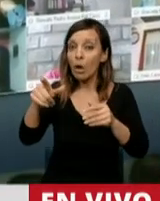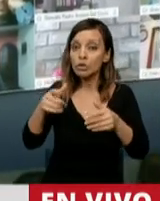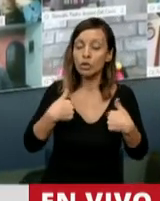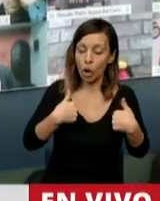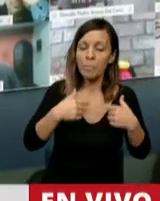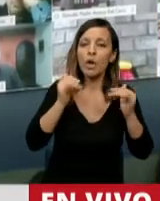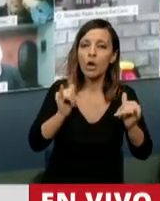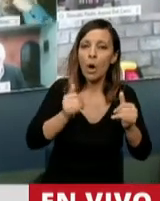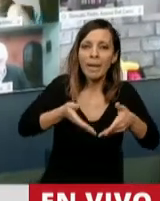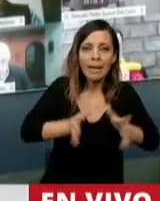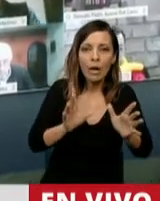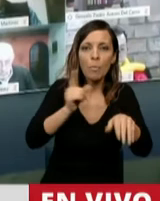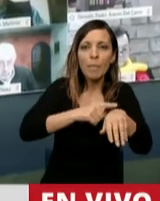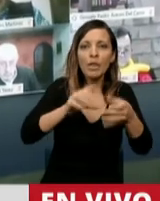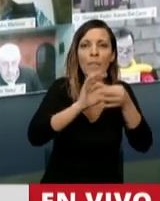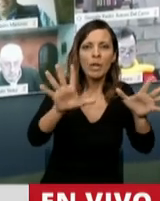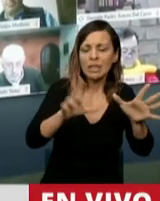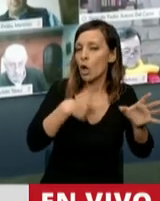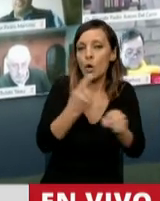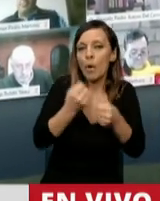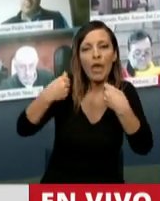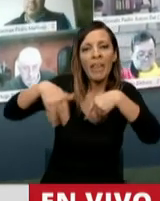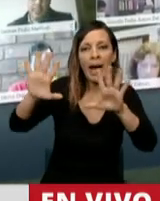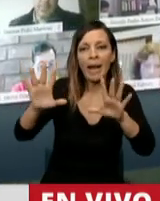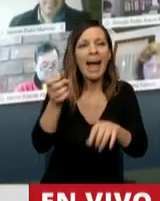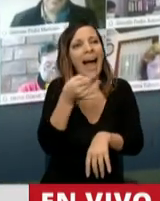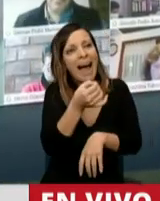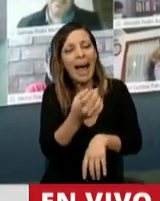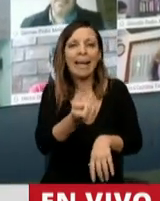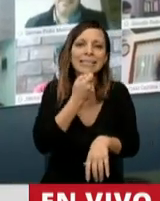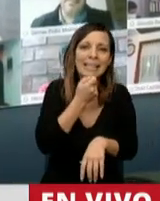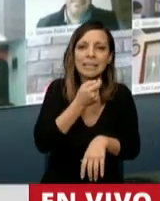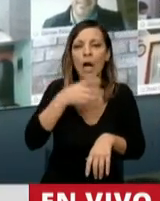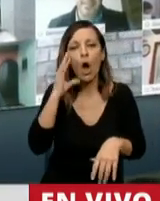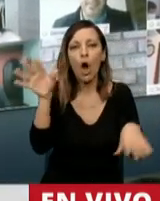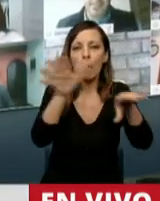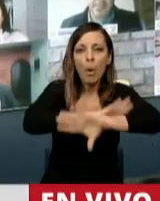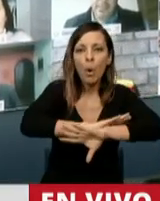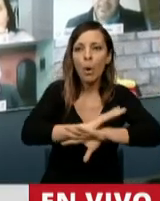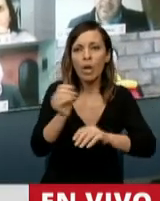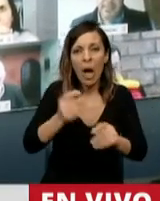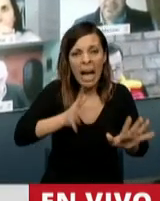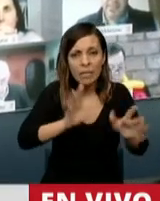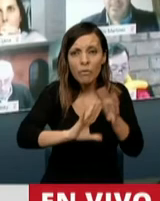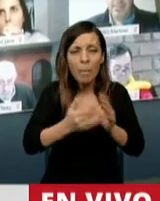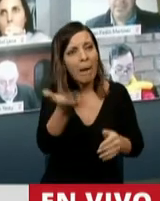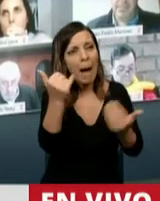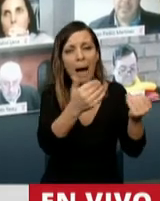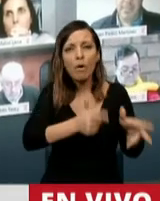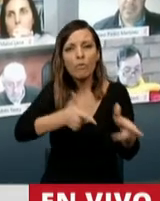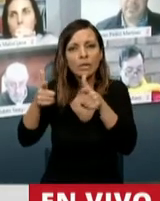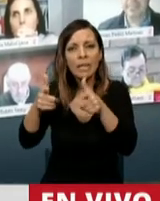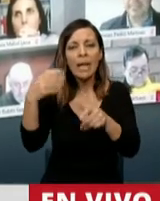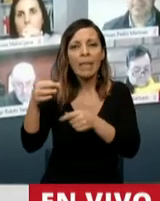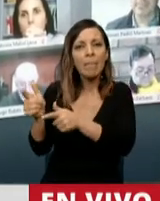en democracia no podemos permitir ni que en broma ni que por un error involuntario suban fusiles y digan que nos tienen que matar